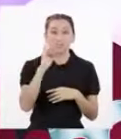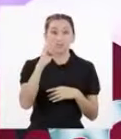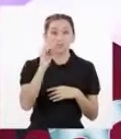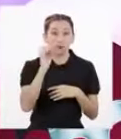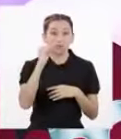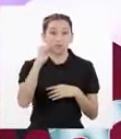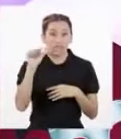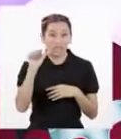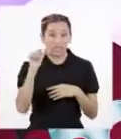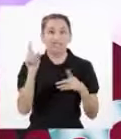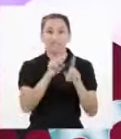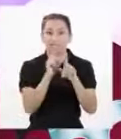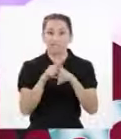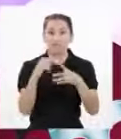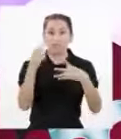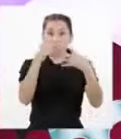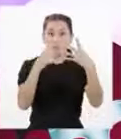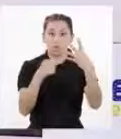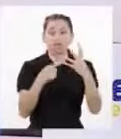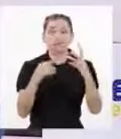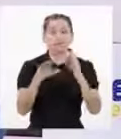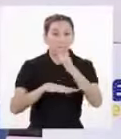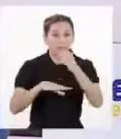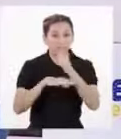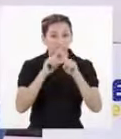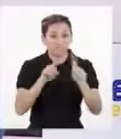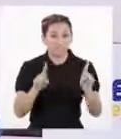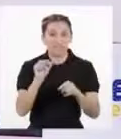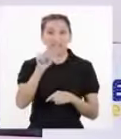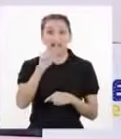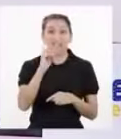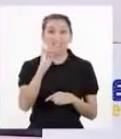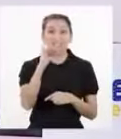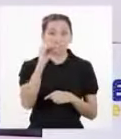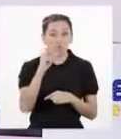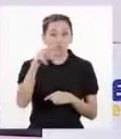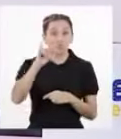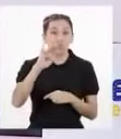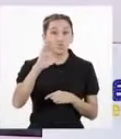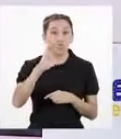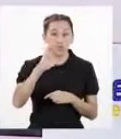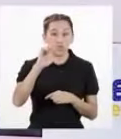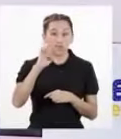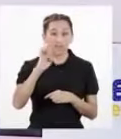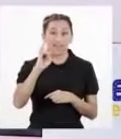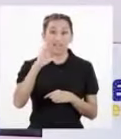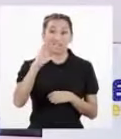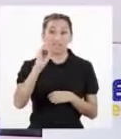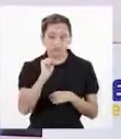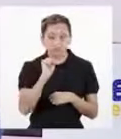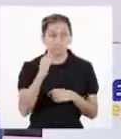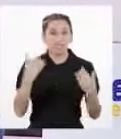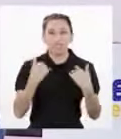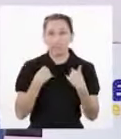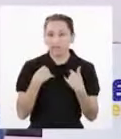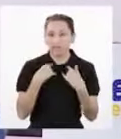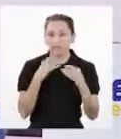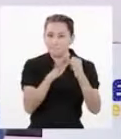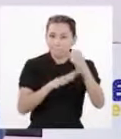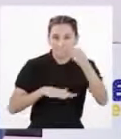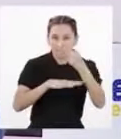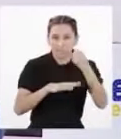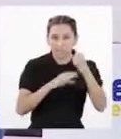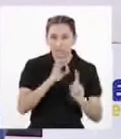Y una de las 4 bases nitrogenadas diferentes Y en los ácidos nucleicos los nucleótidos no se encuentran como moléculas